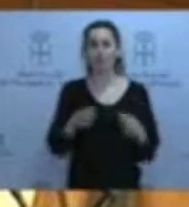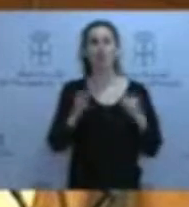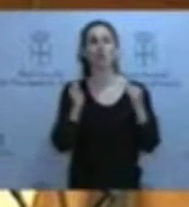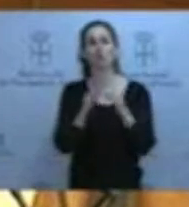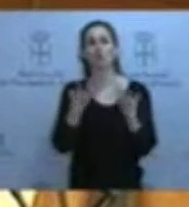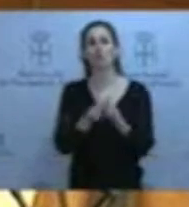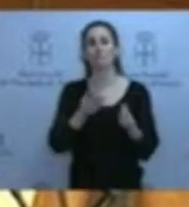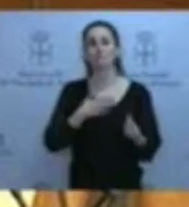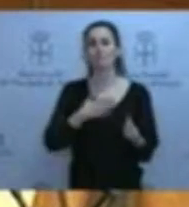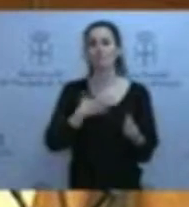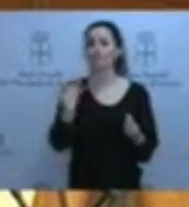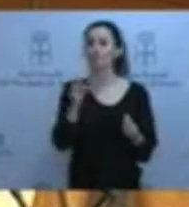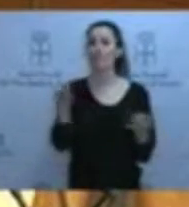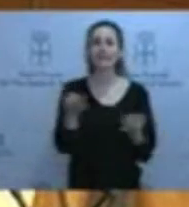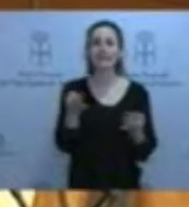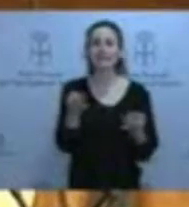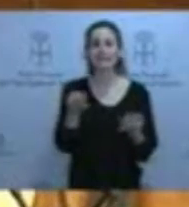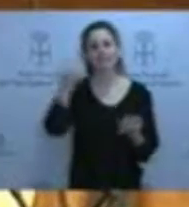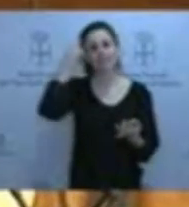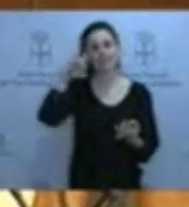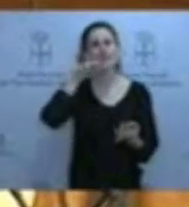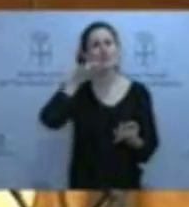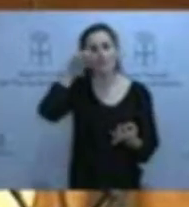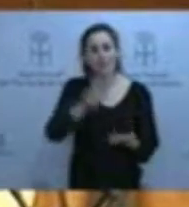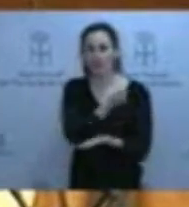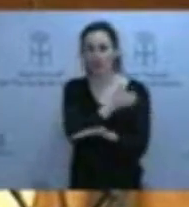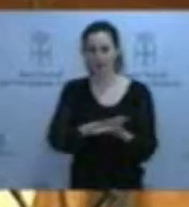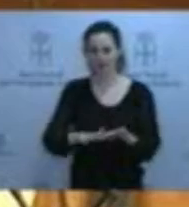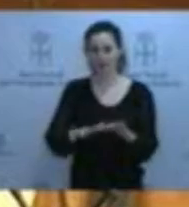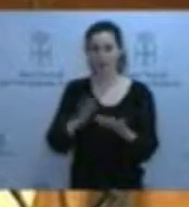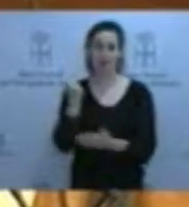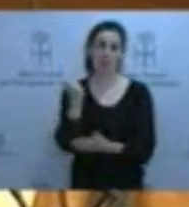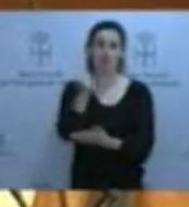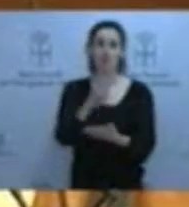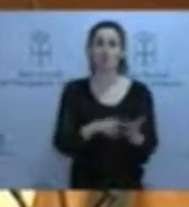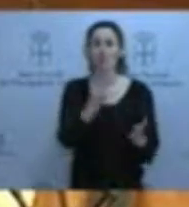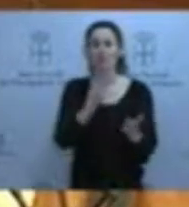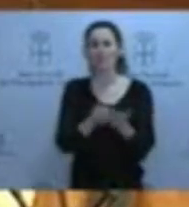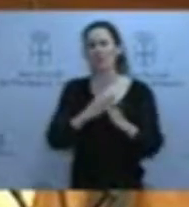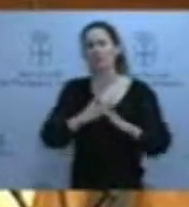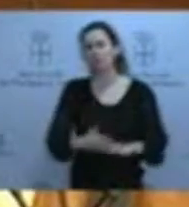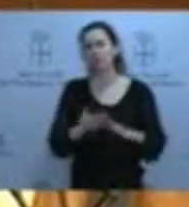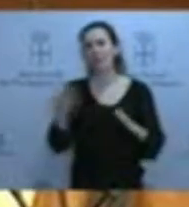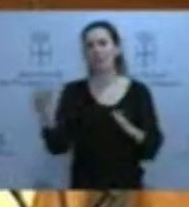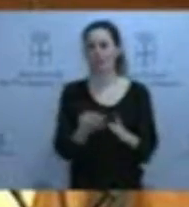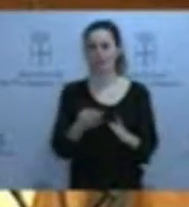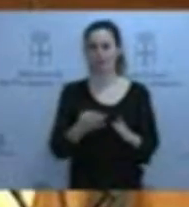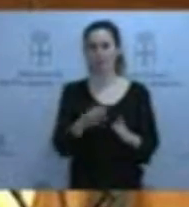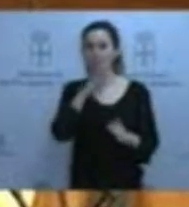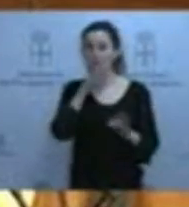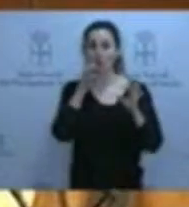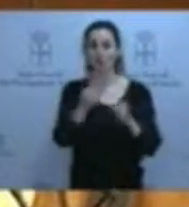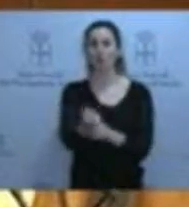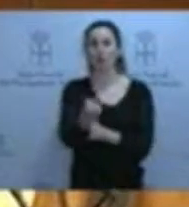que lo que es bueno es cerciorarse, tener garantías y tener aval técnico suficiente que efectivamente avale una